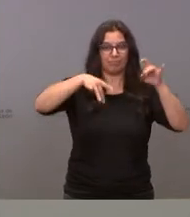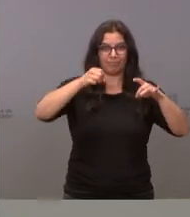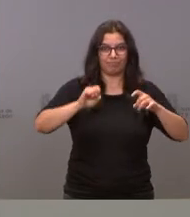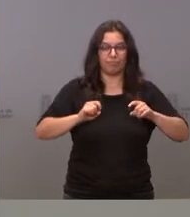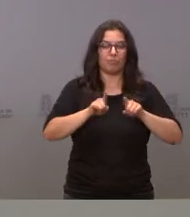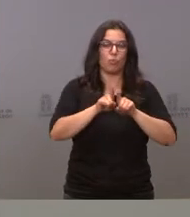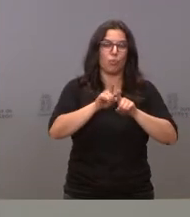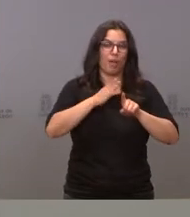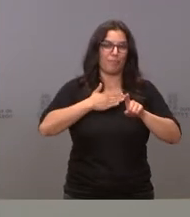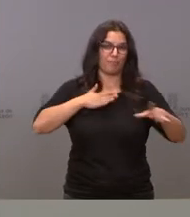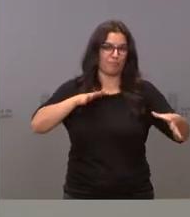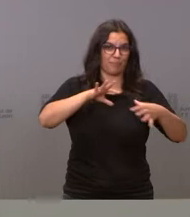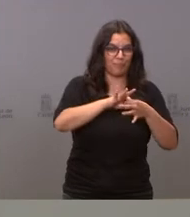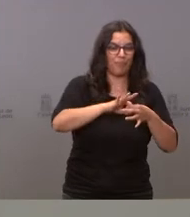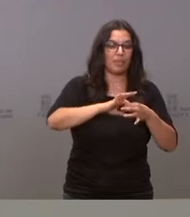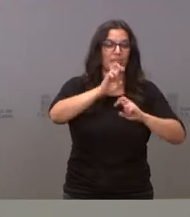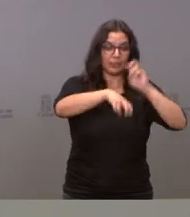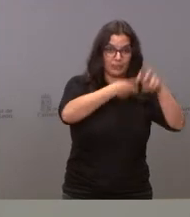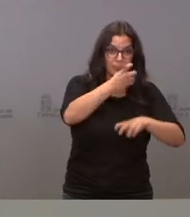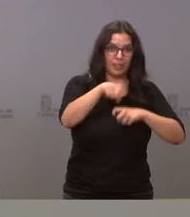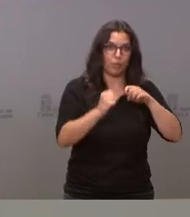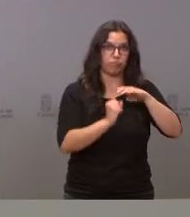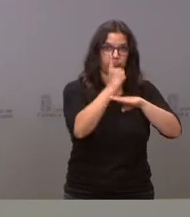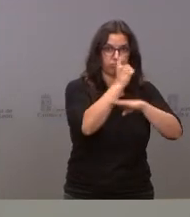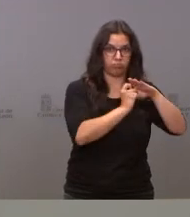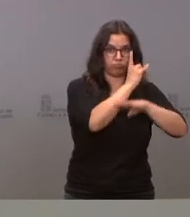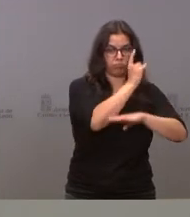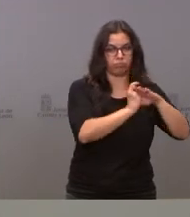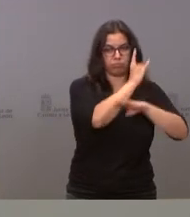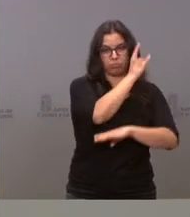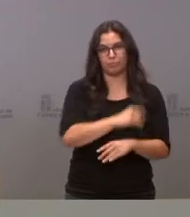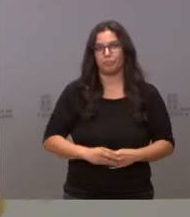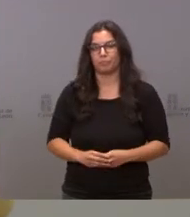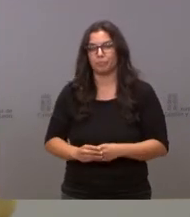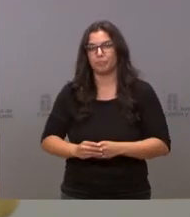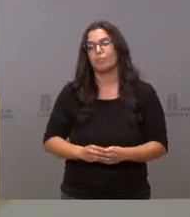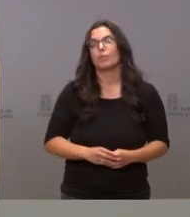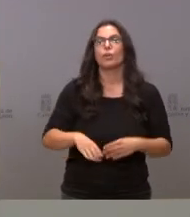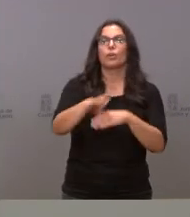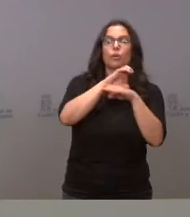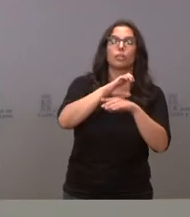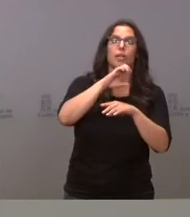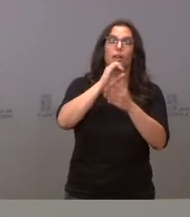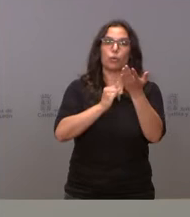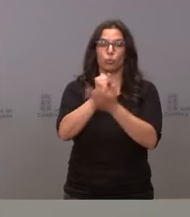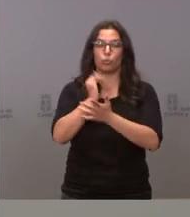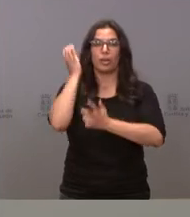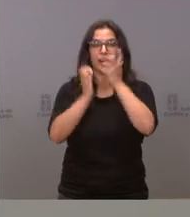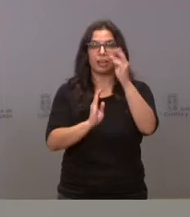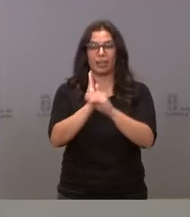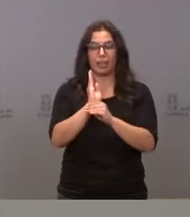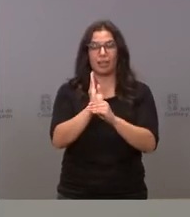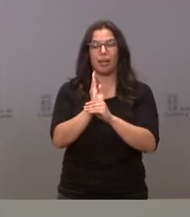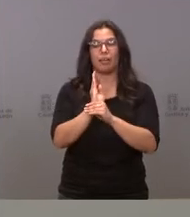autóctonas previa preparación del terreno. La Consejería de Agricultura, Ganadería y Desarrollo Rural